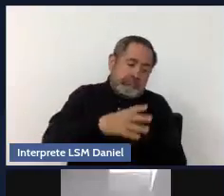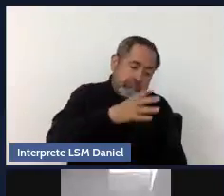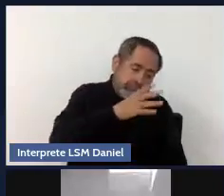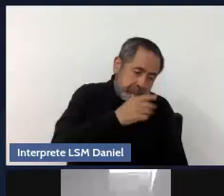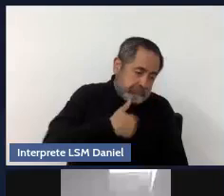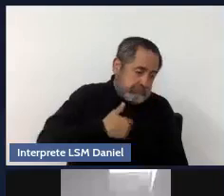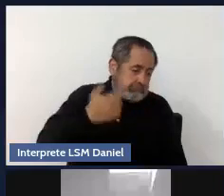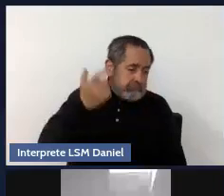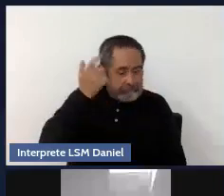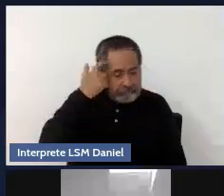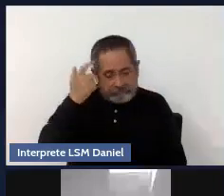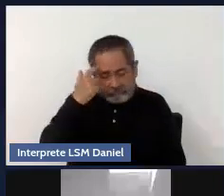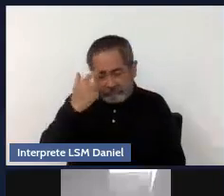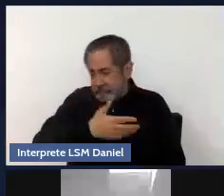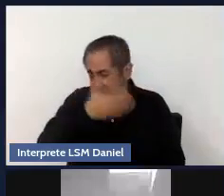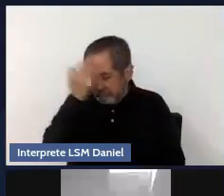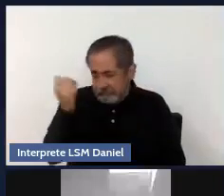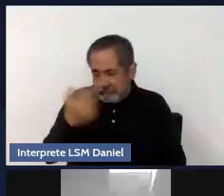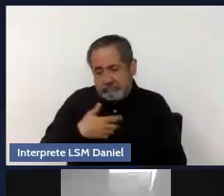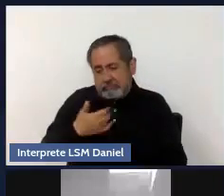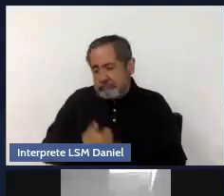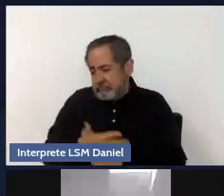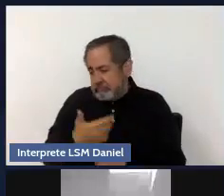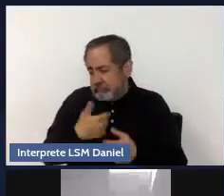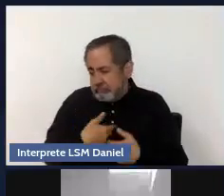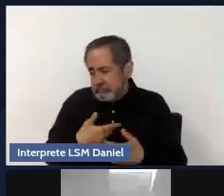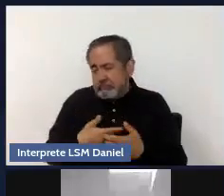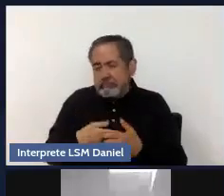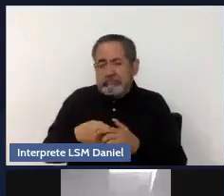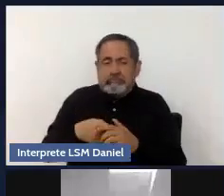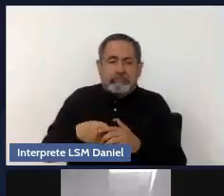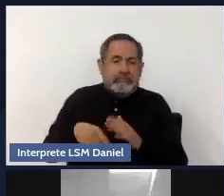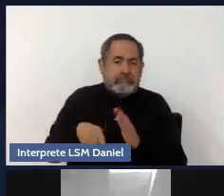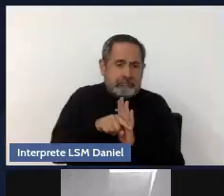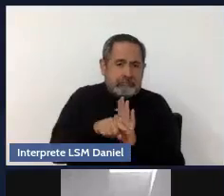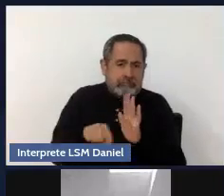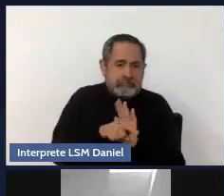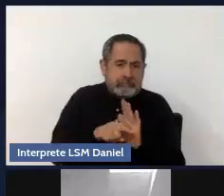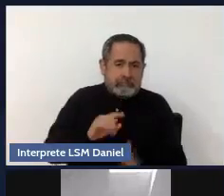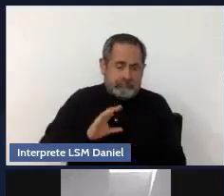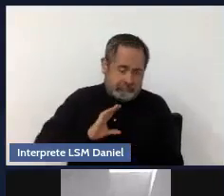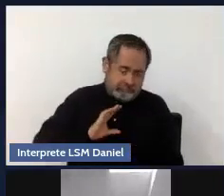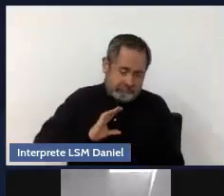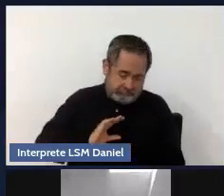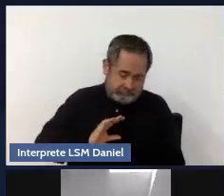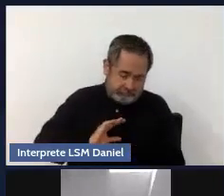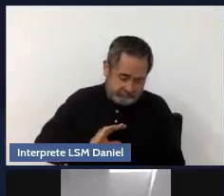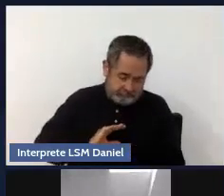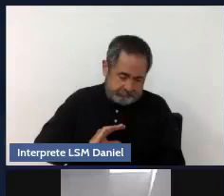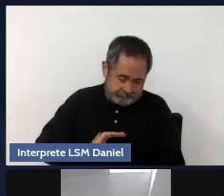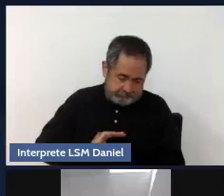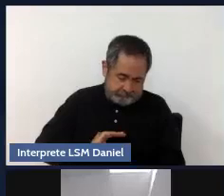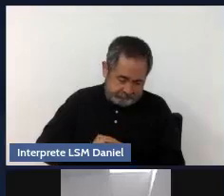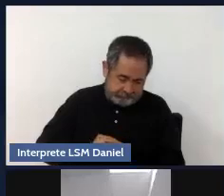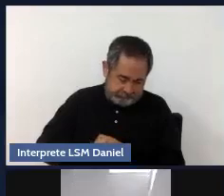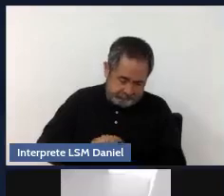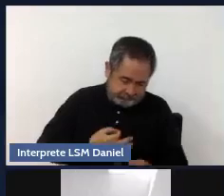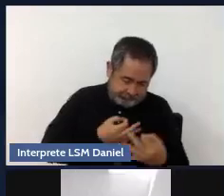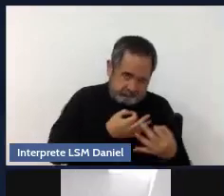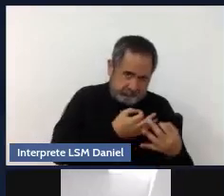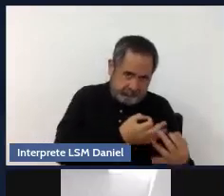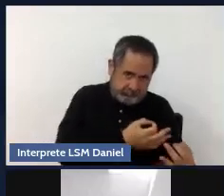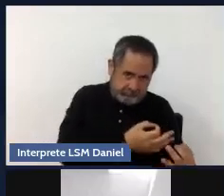es un estorbo, en fin. Todo eso, por supuesto, que va a afectar mi autoestima y va a tener un efecto en